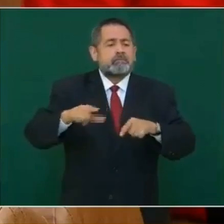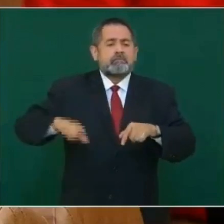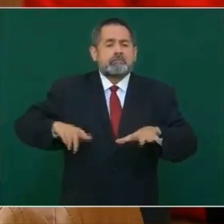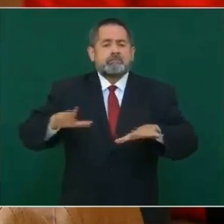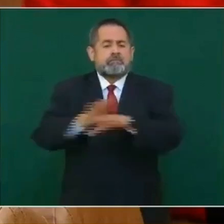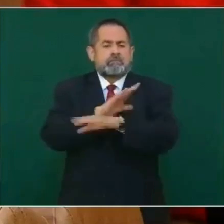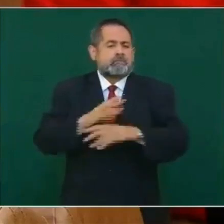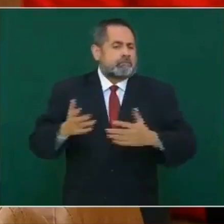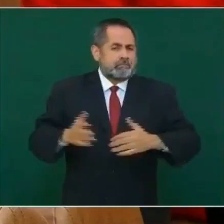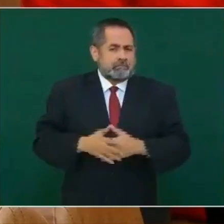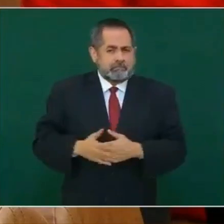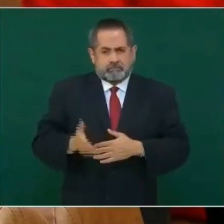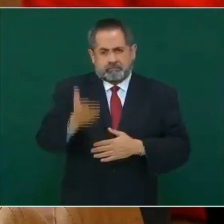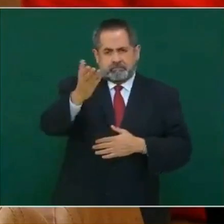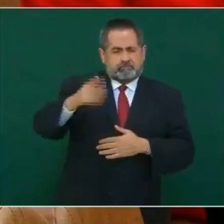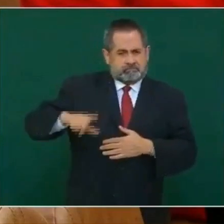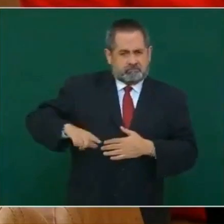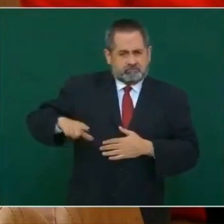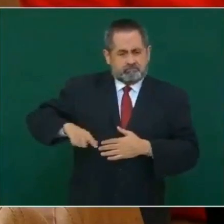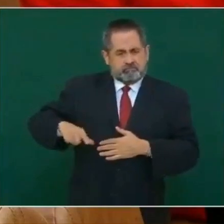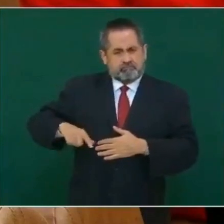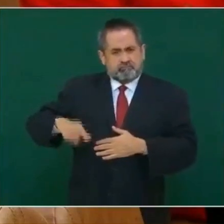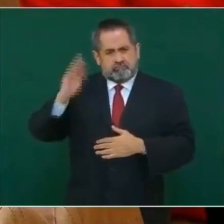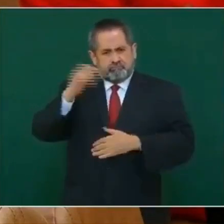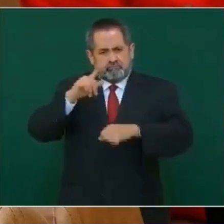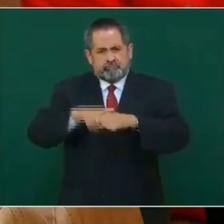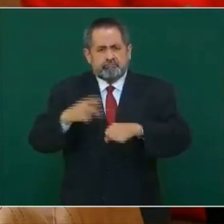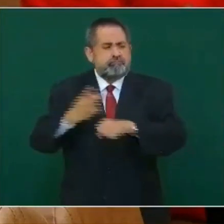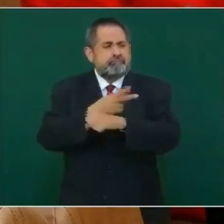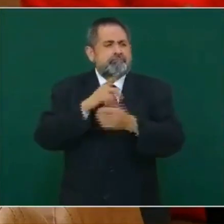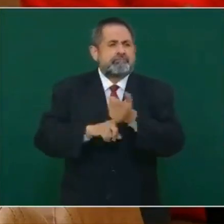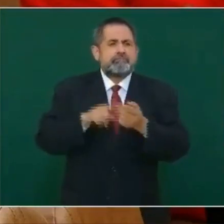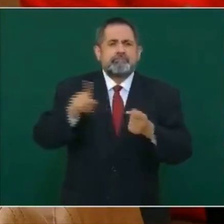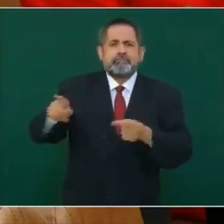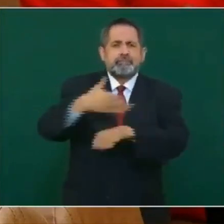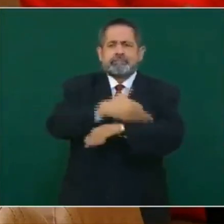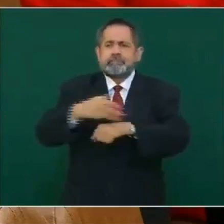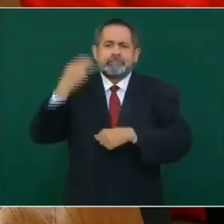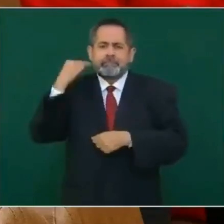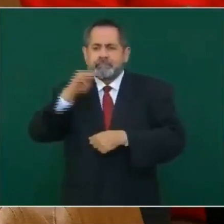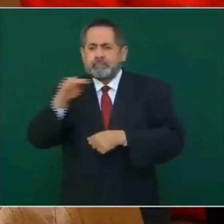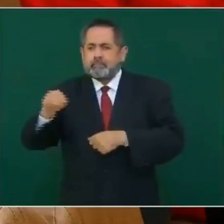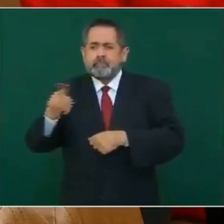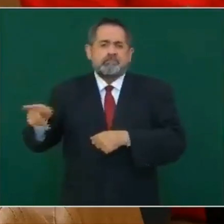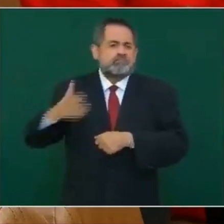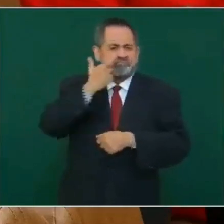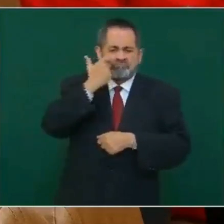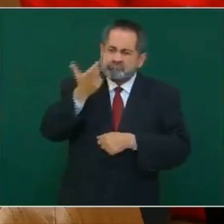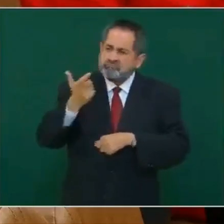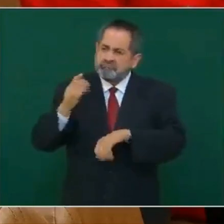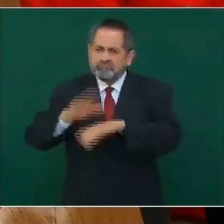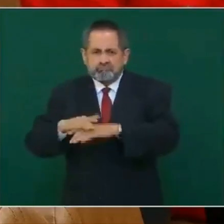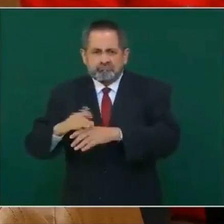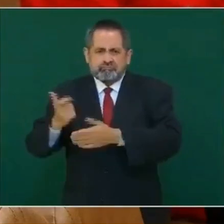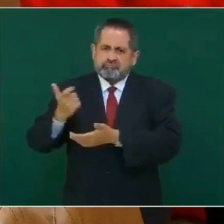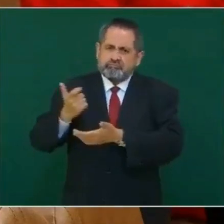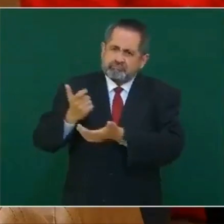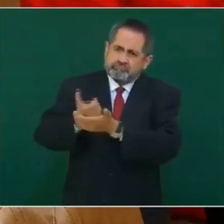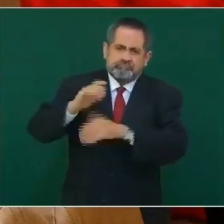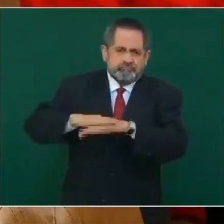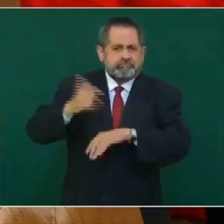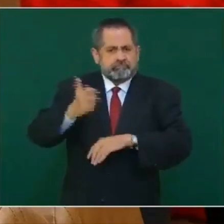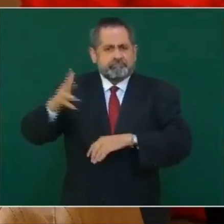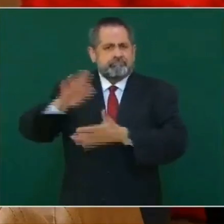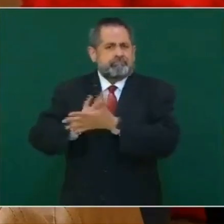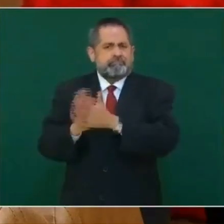pregunta es, ¿qué está haciendo su gobierno? Por ejemplo, la familia Michoacán en un municipio pide aumentar el precio de la tortilla para